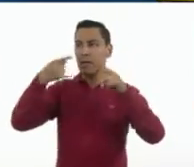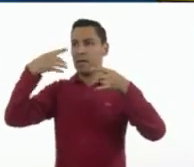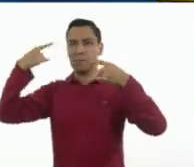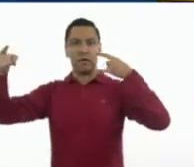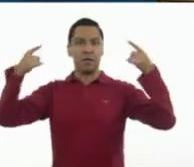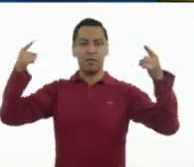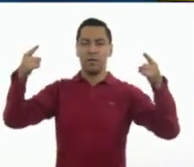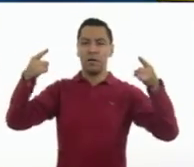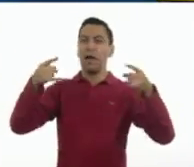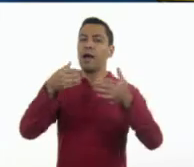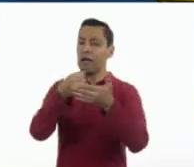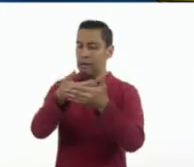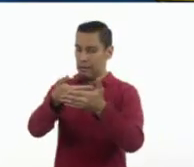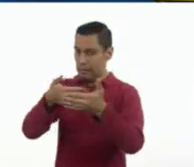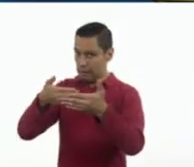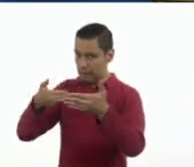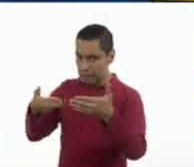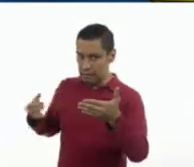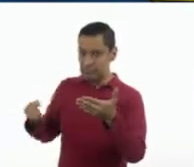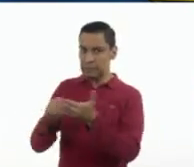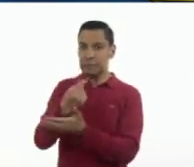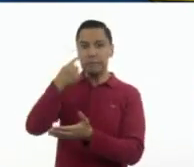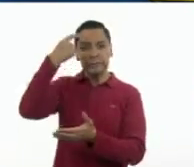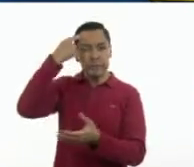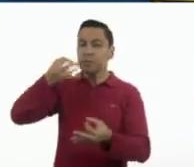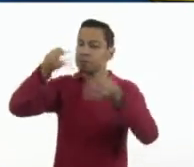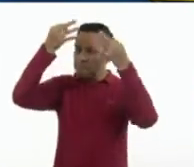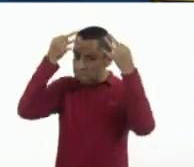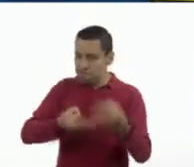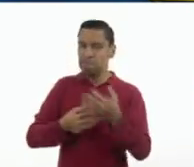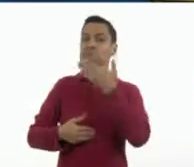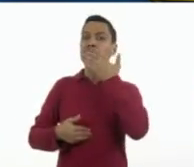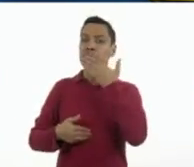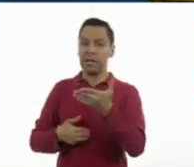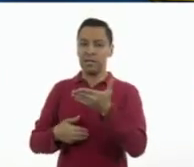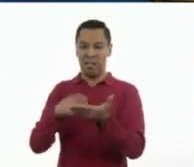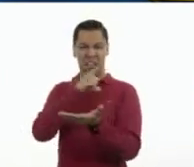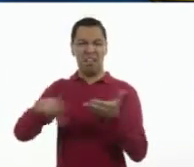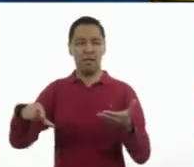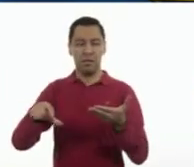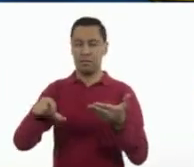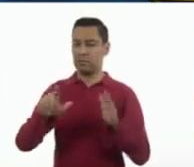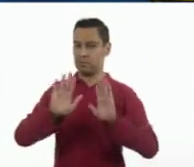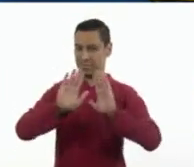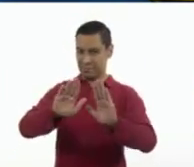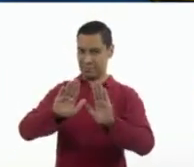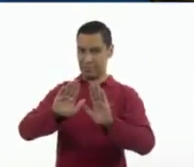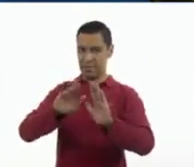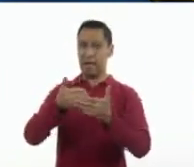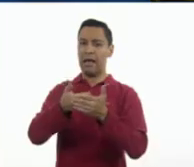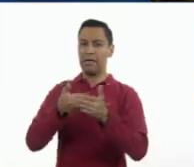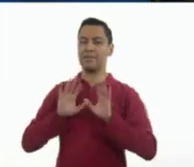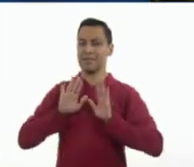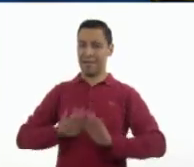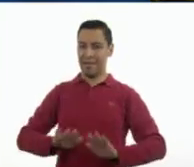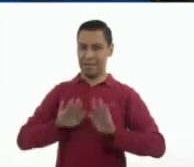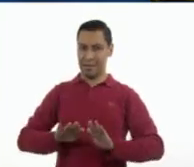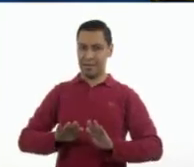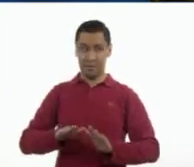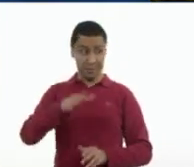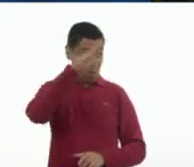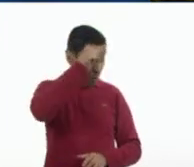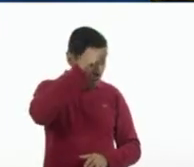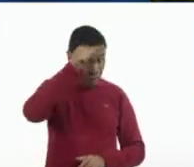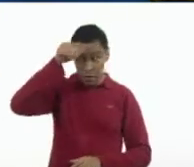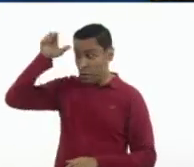elementos de juicio antes de consumir o comprar los productos o servicios. ¿Estamos de acuerdo? De acuerdísimo.